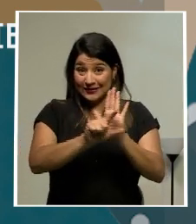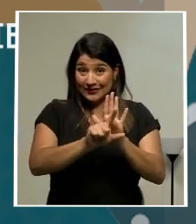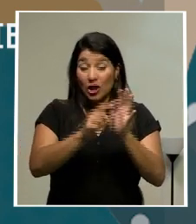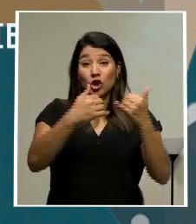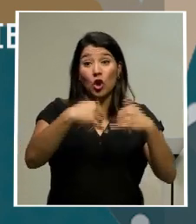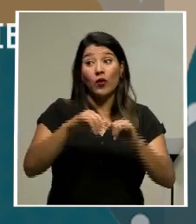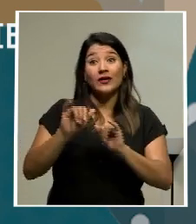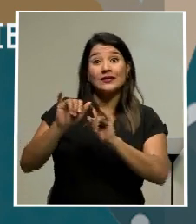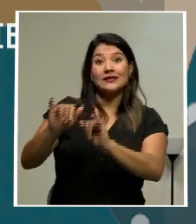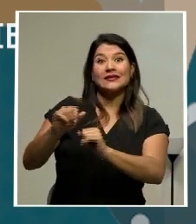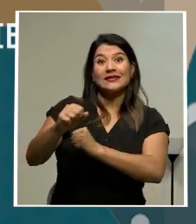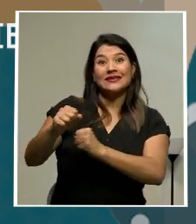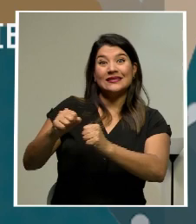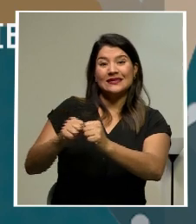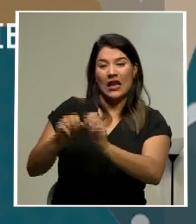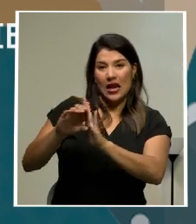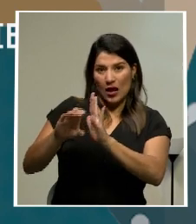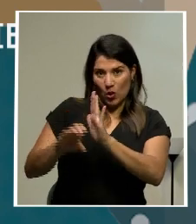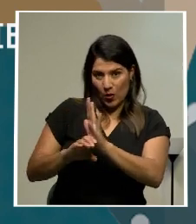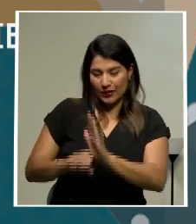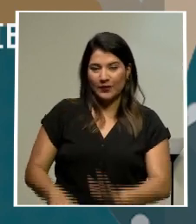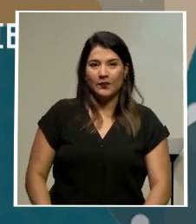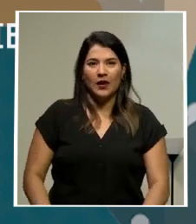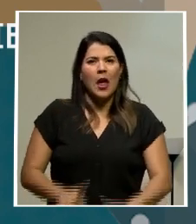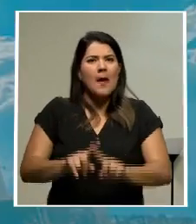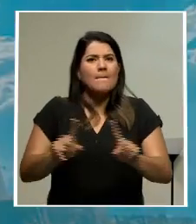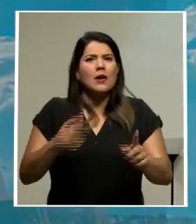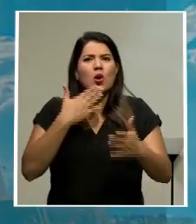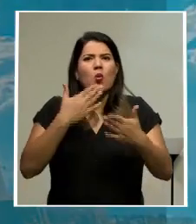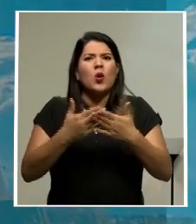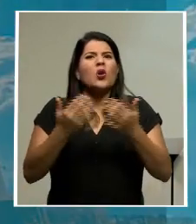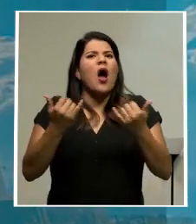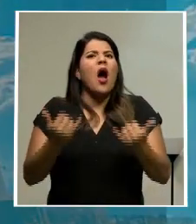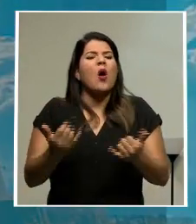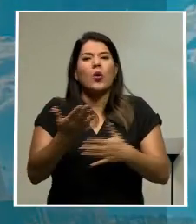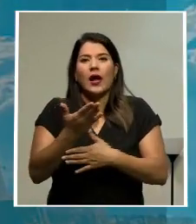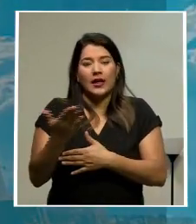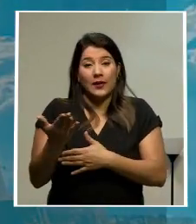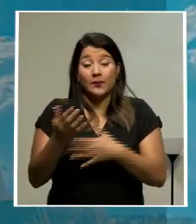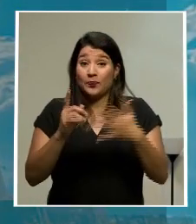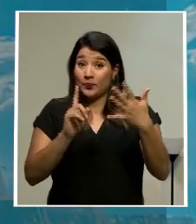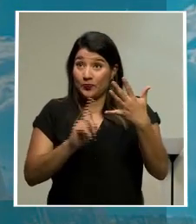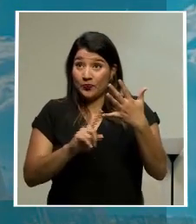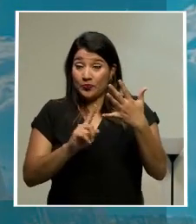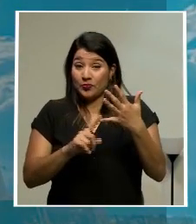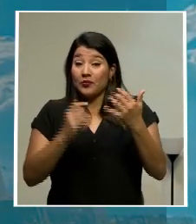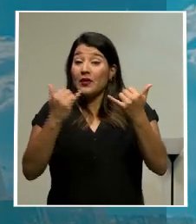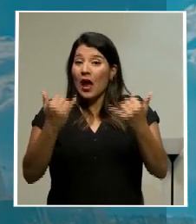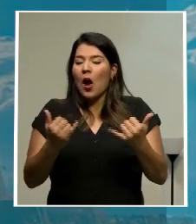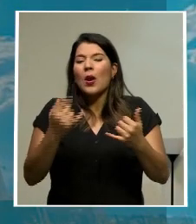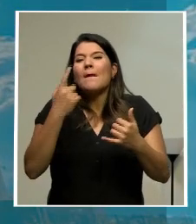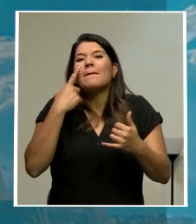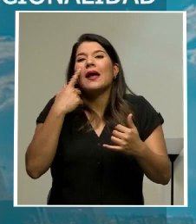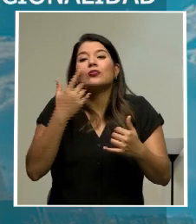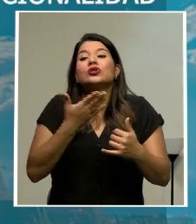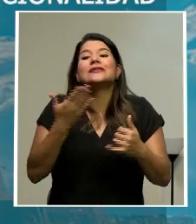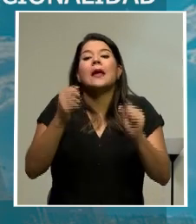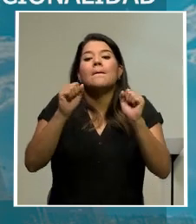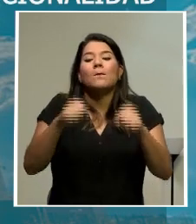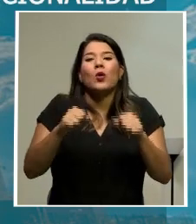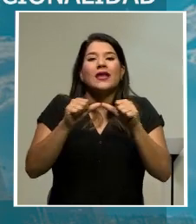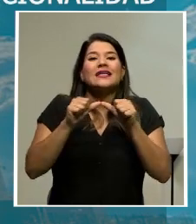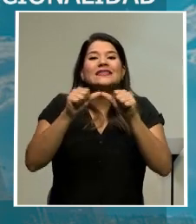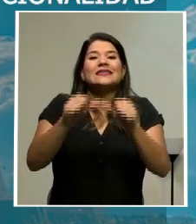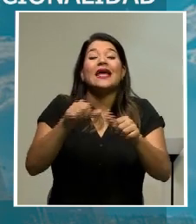Sala Constitucional. Pero bueno, ¿qué sigue? Vamos a ver también lo que puede seguir en el procedimiento